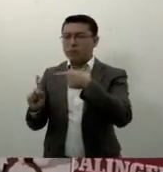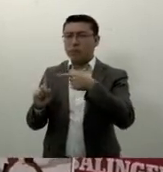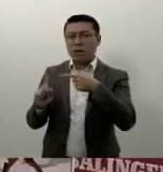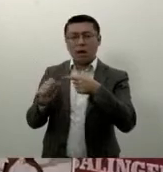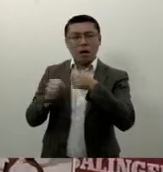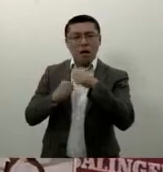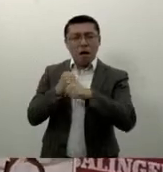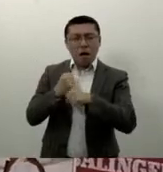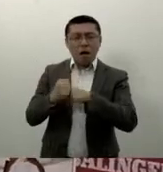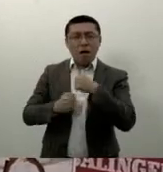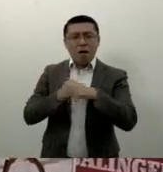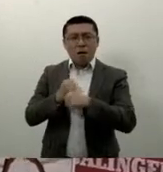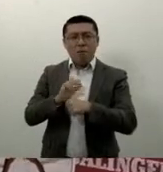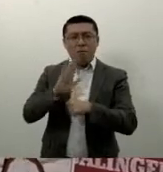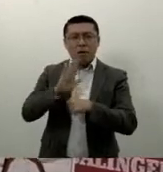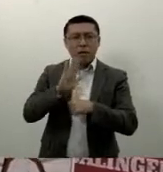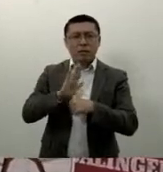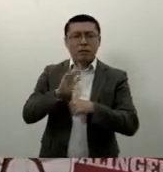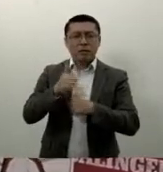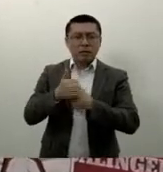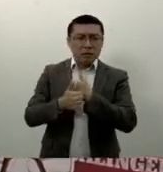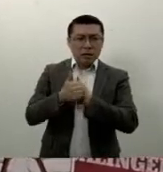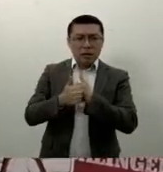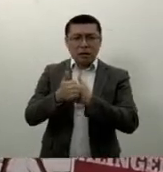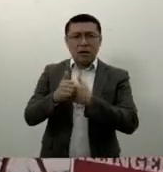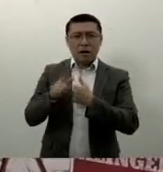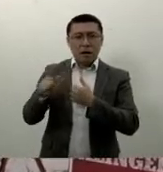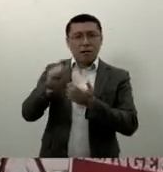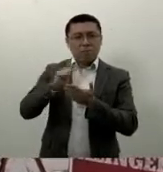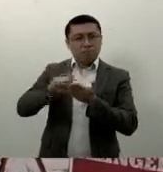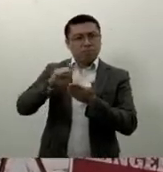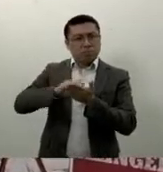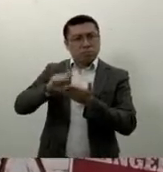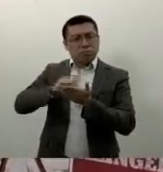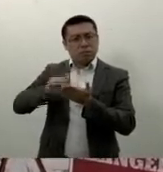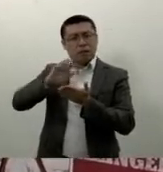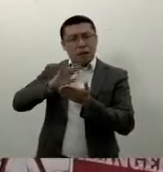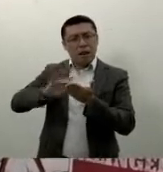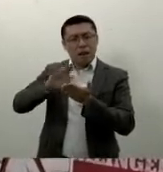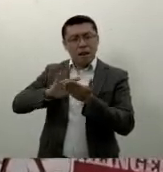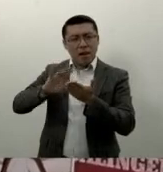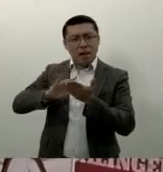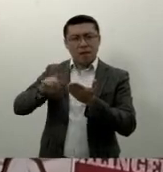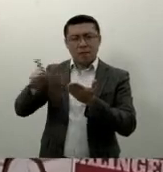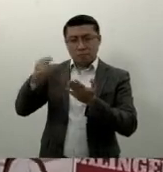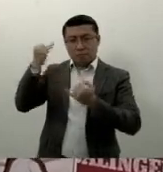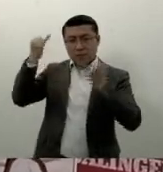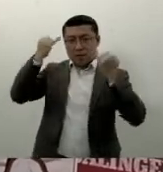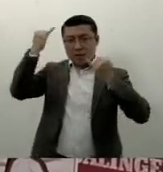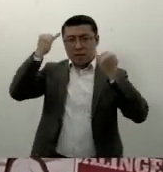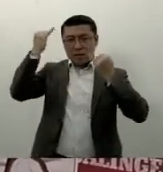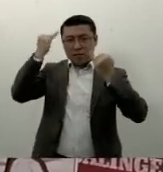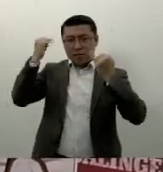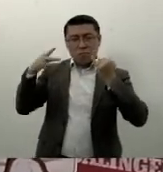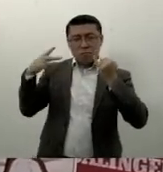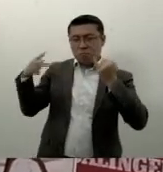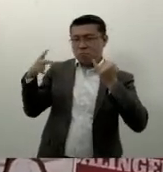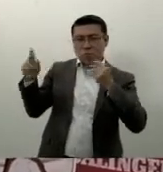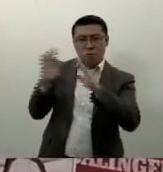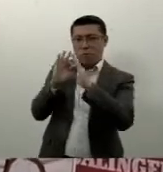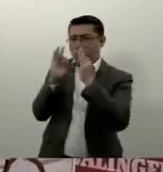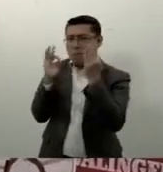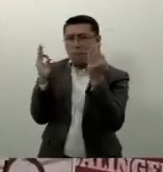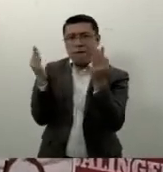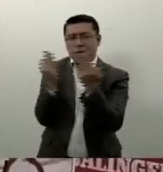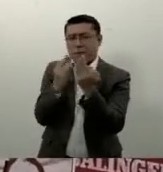una carrera literaria que ha estado marcada por la originalidad y la sutileza de su estilo por